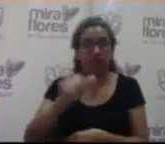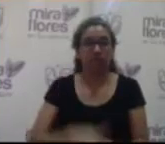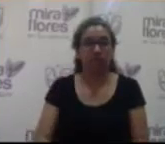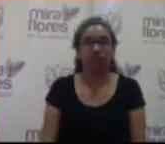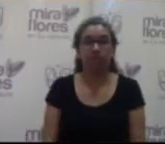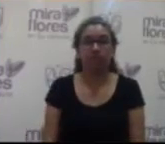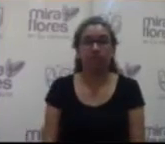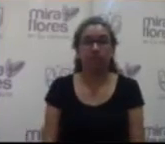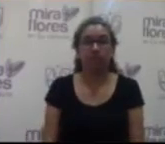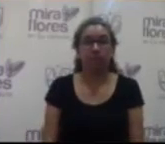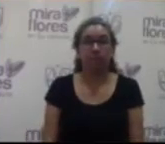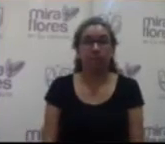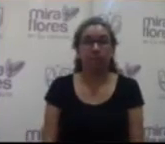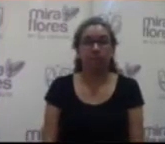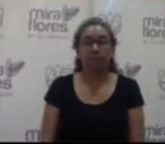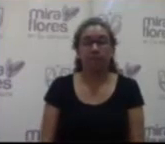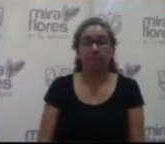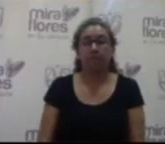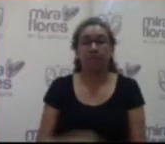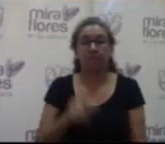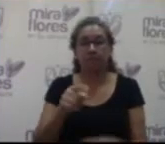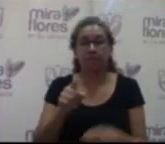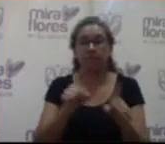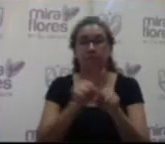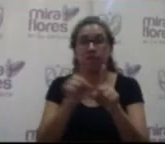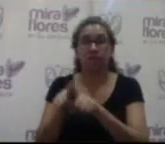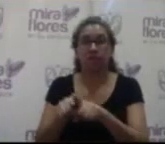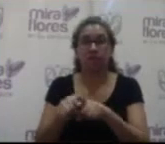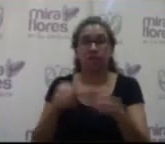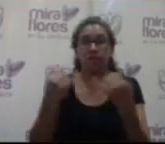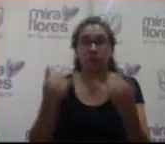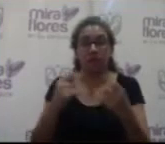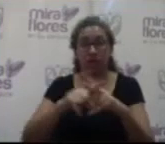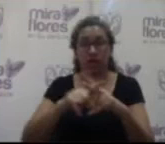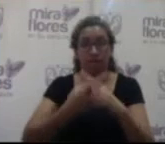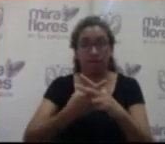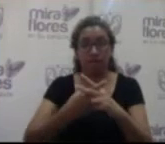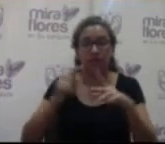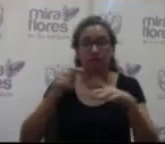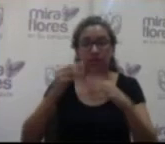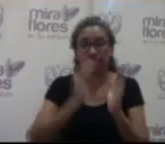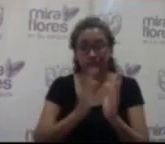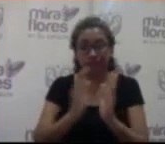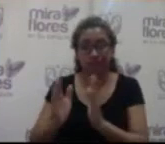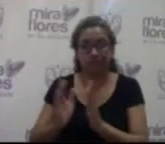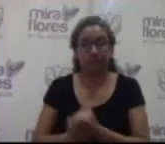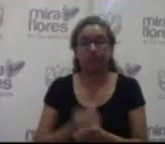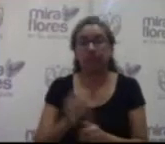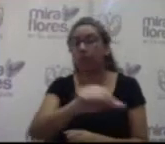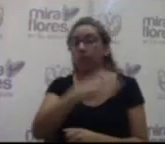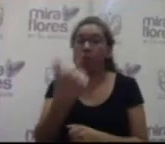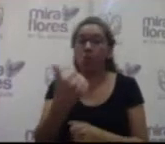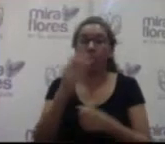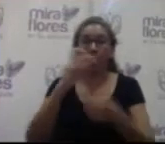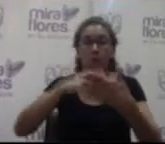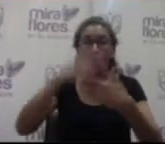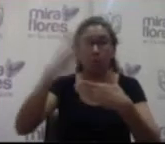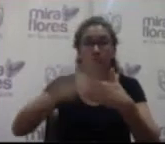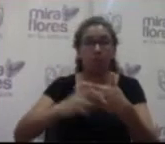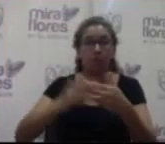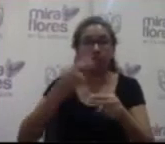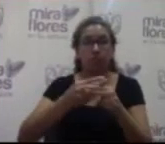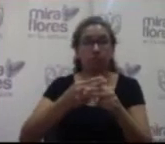ya, eso está entonces en pleno trámite Después el otro proyecto que es el